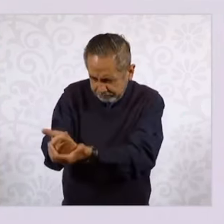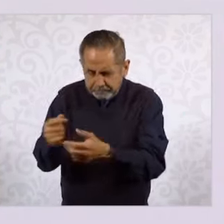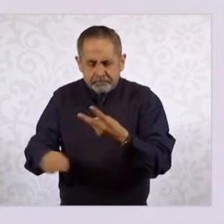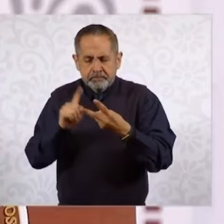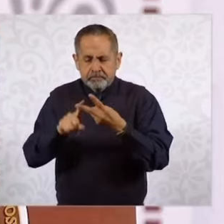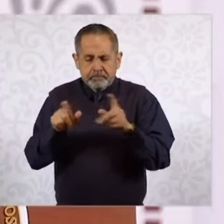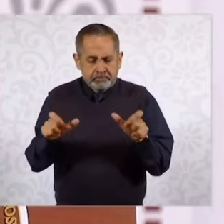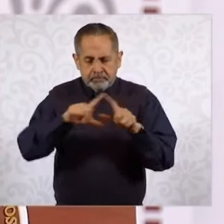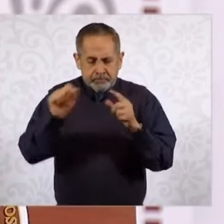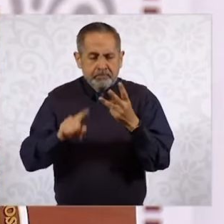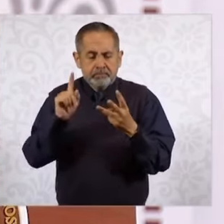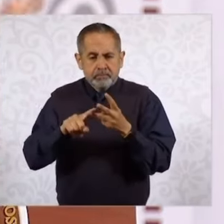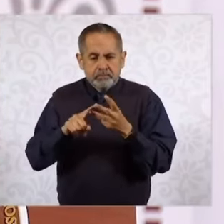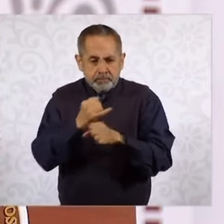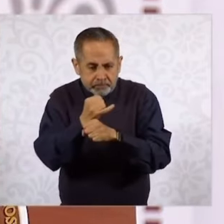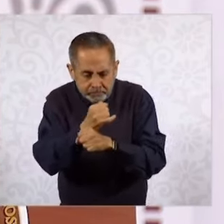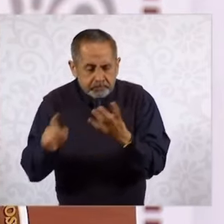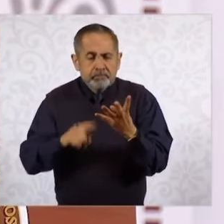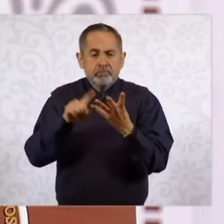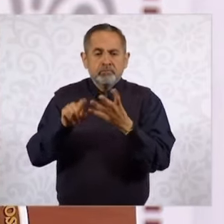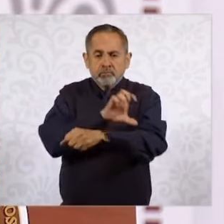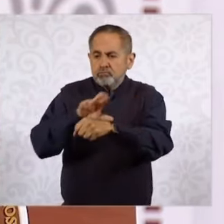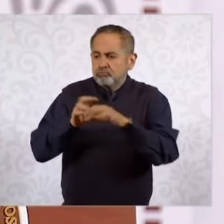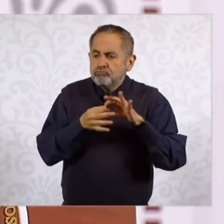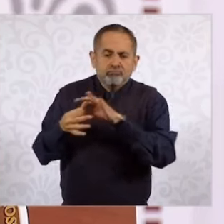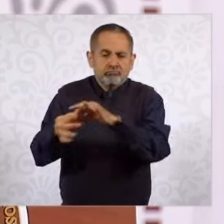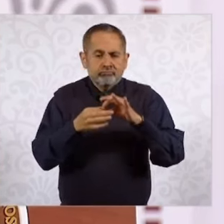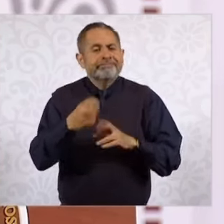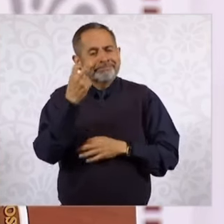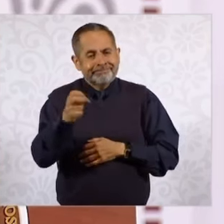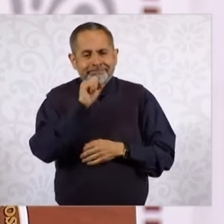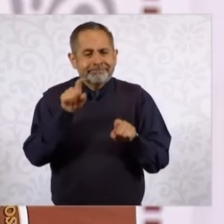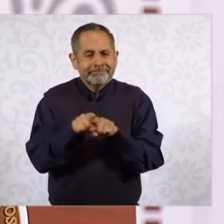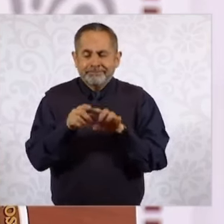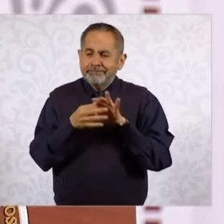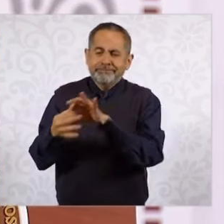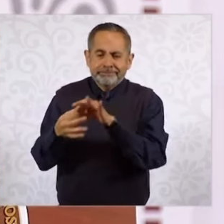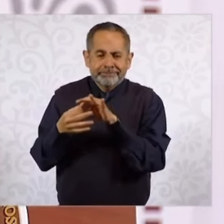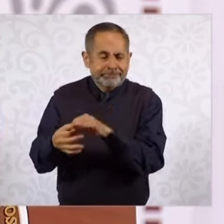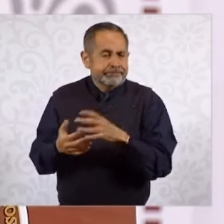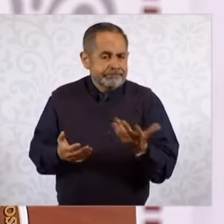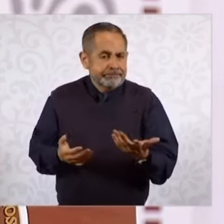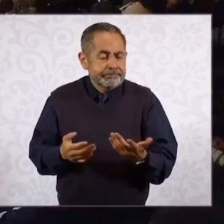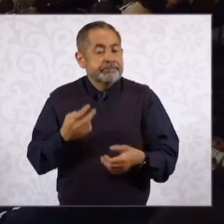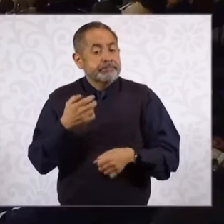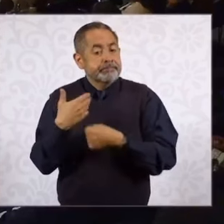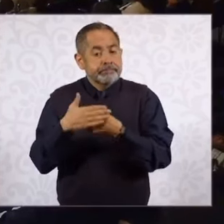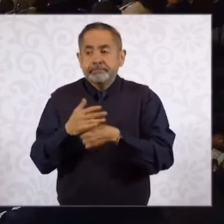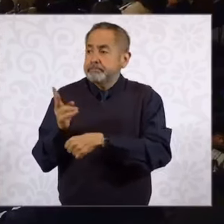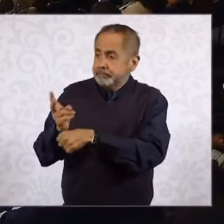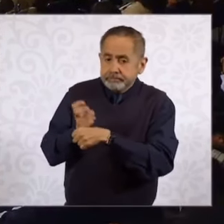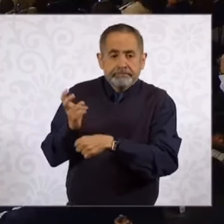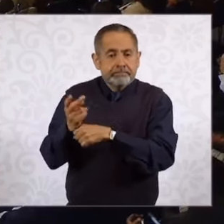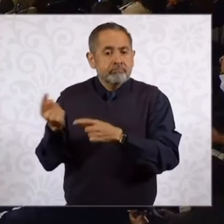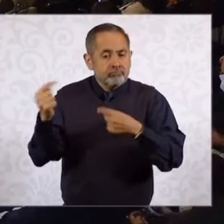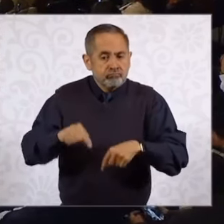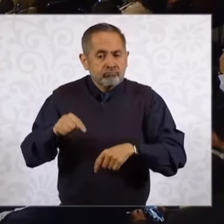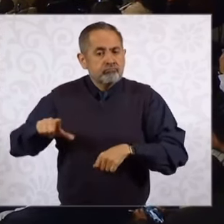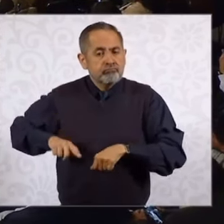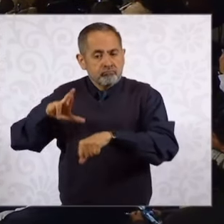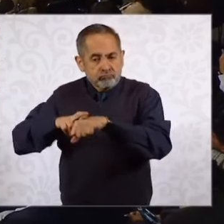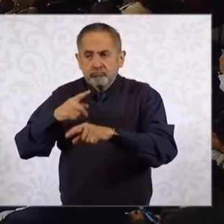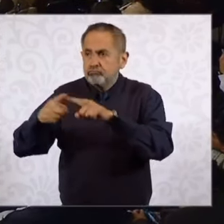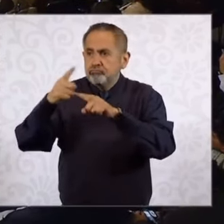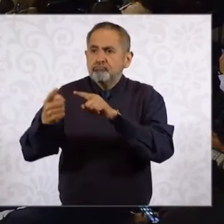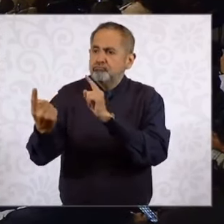consolidación de la Guardia Nacional, inteligencia e investigación y coordinación, que es justamente esta coordinación. Y vamos a estar invitando a gobernadores de las distintas